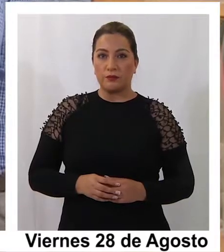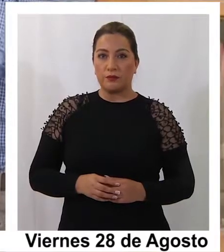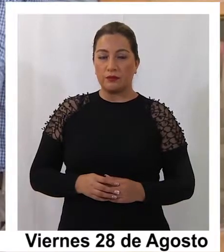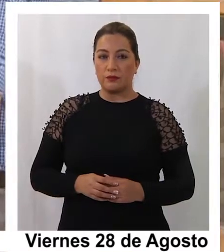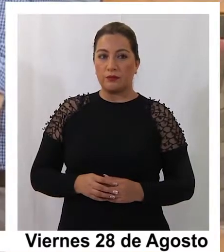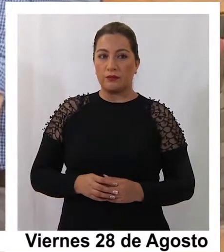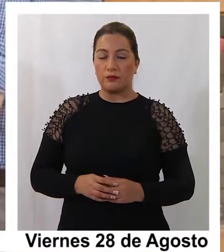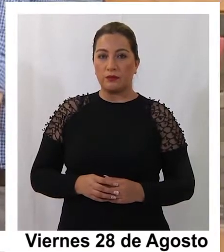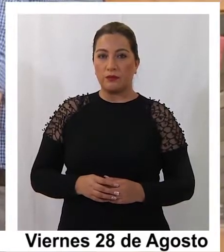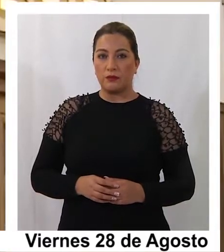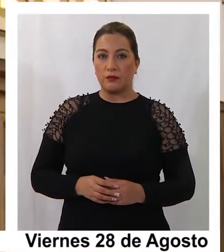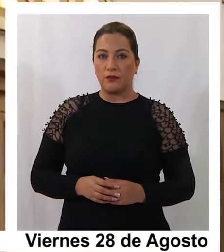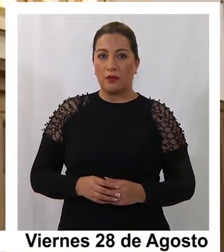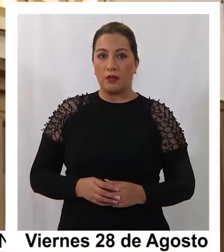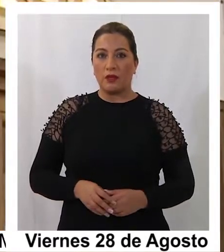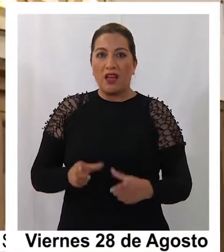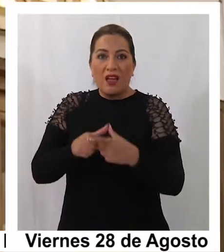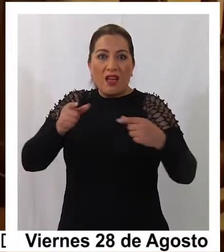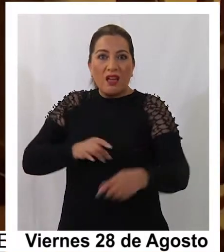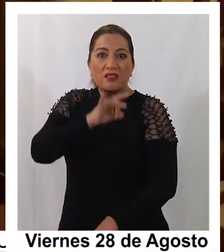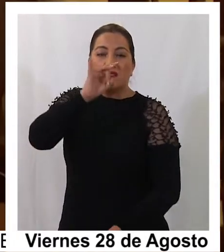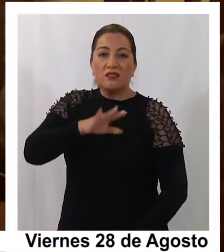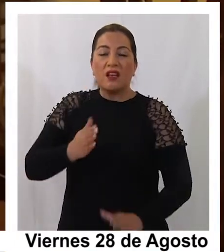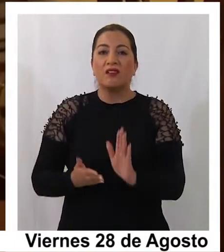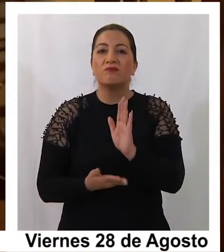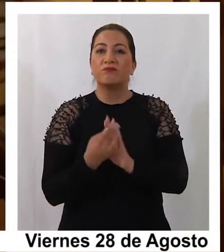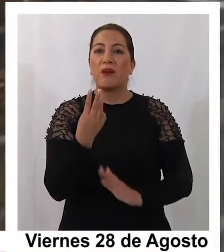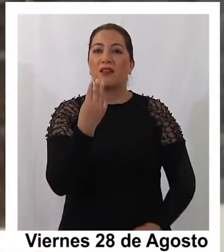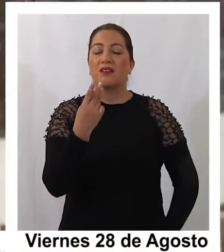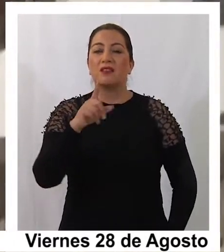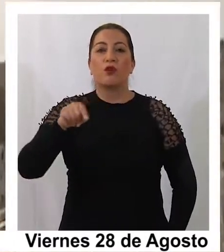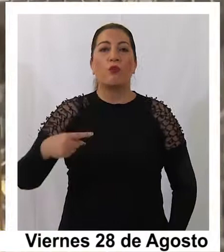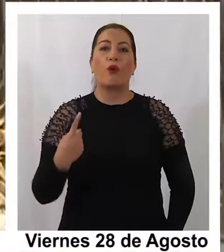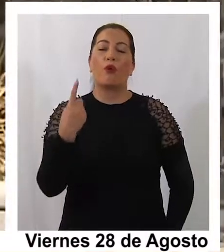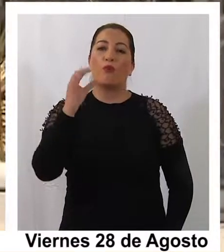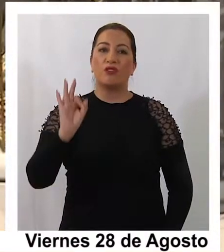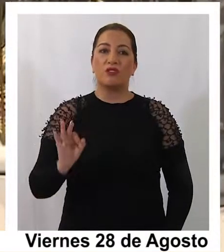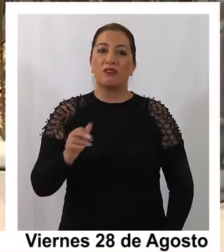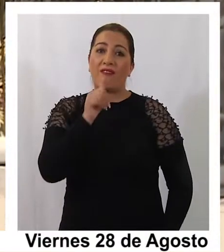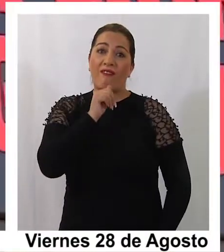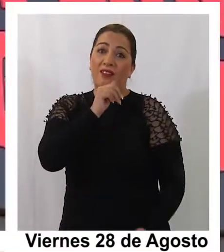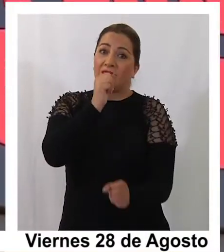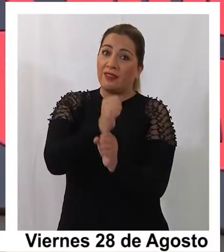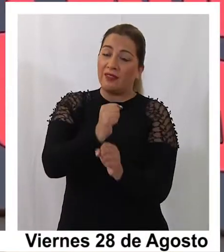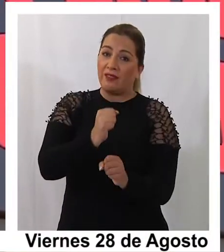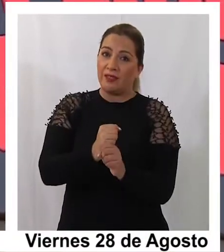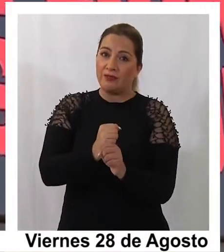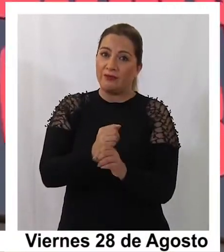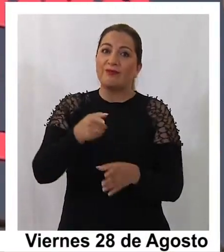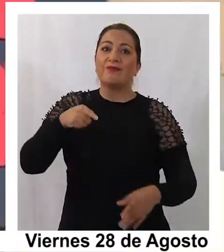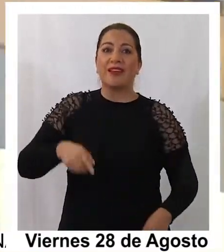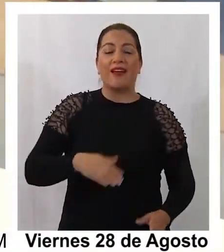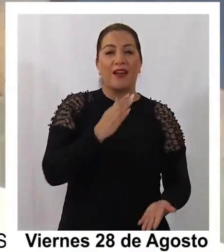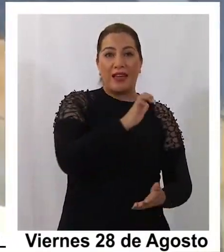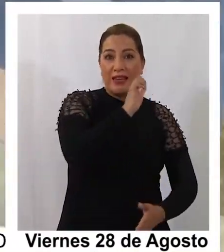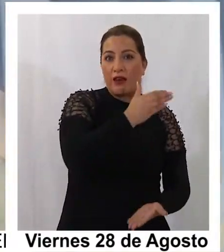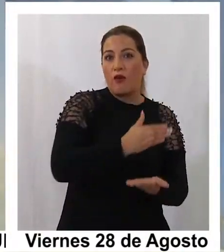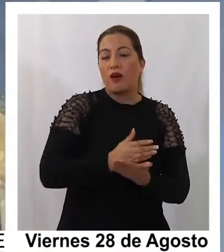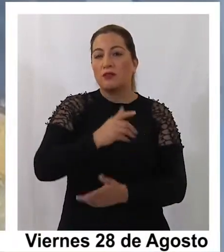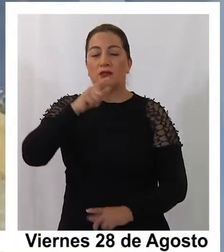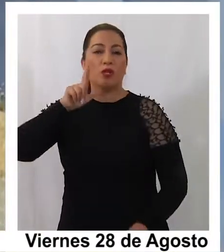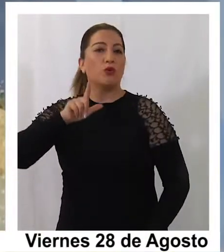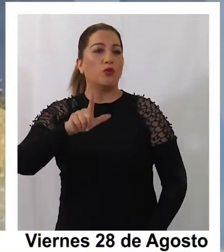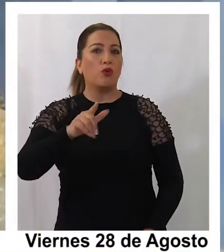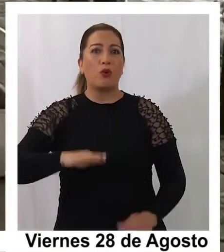El desempleo en Chile subió al 13,1% en el trimestre hasta julio, volviendo a registrar su